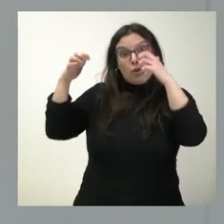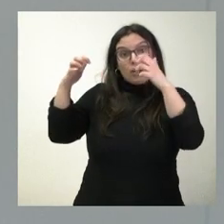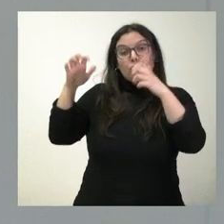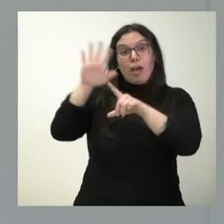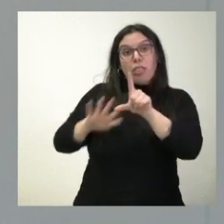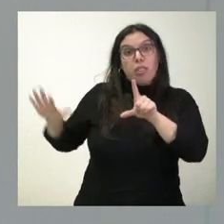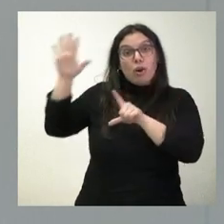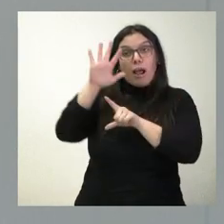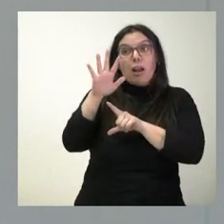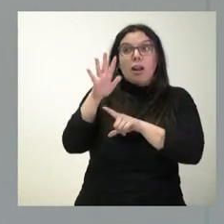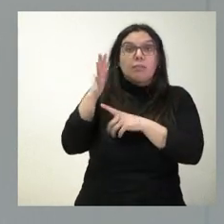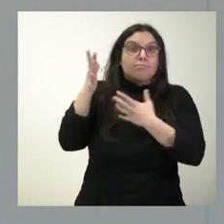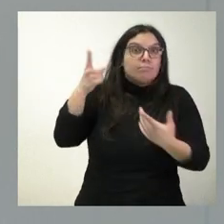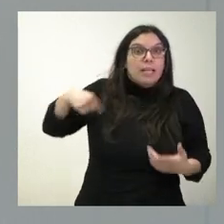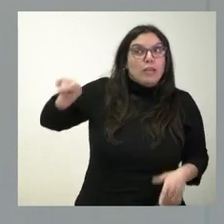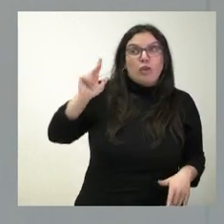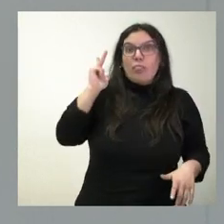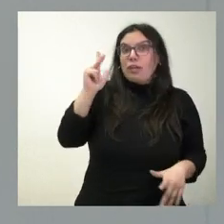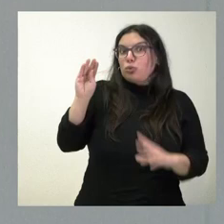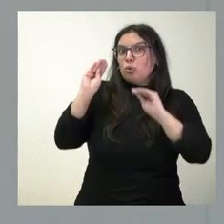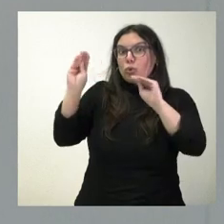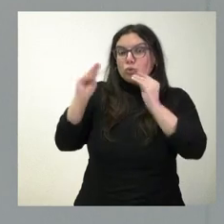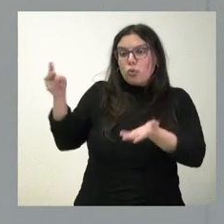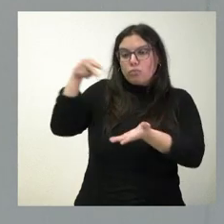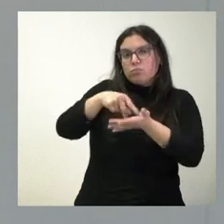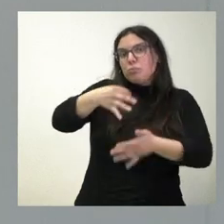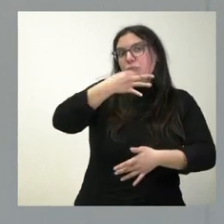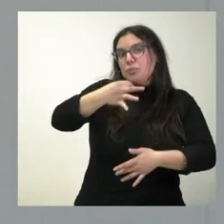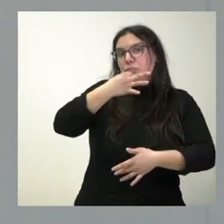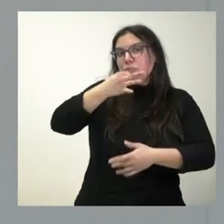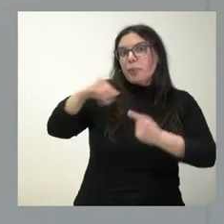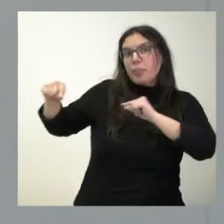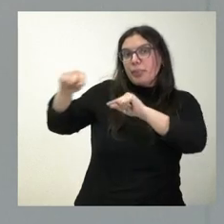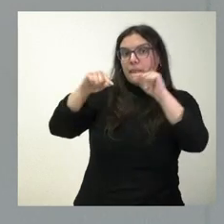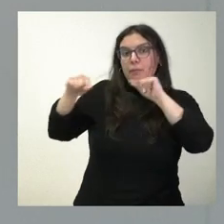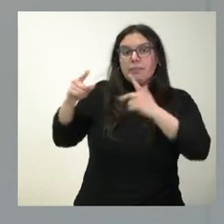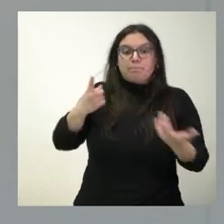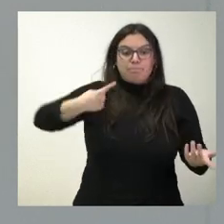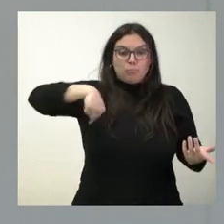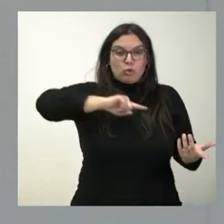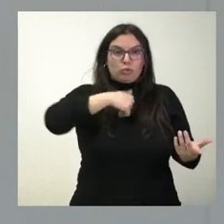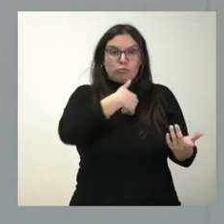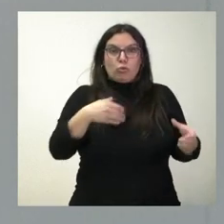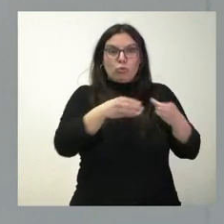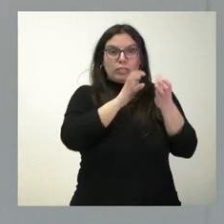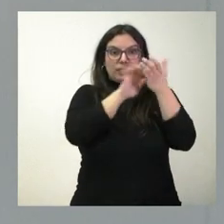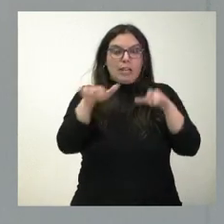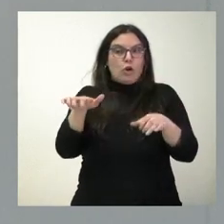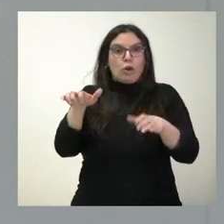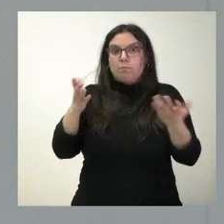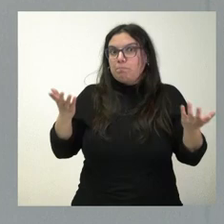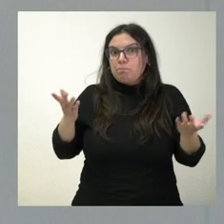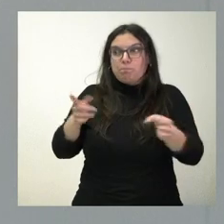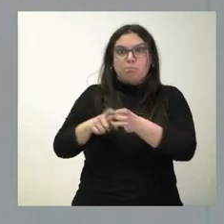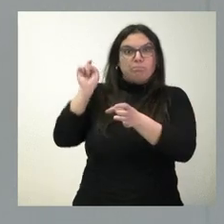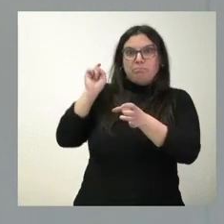nacional, pues tienen derecho a intervenir en sus debates y nosotros, desde la Junta de Castilla y León, no participamos en